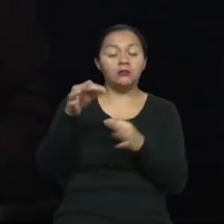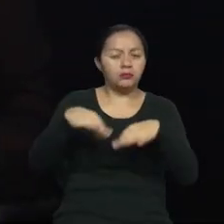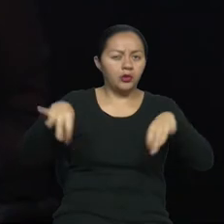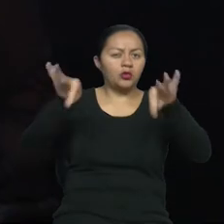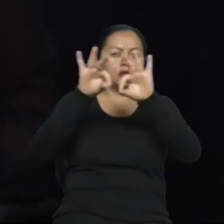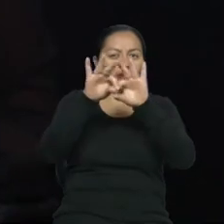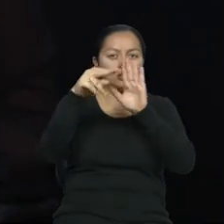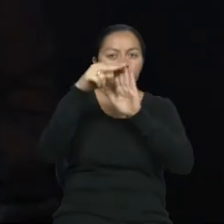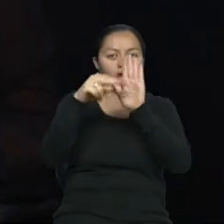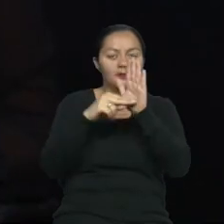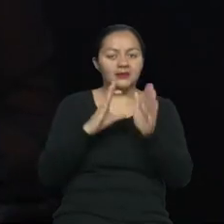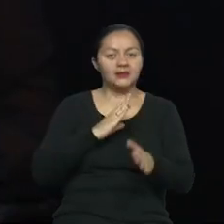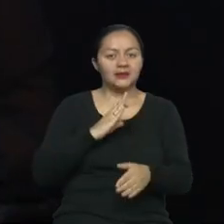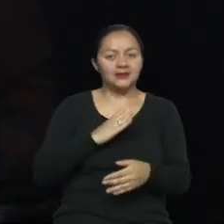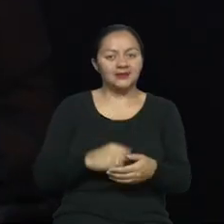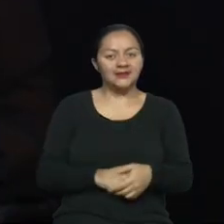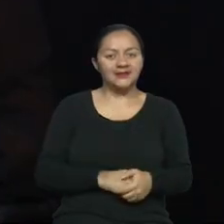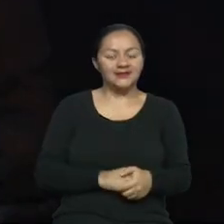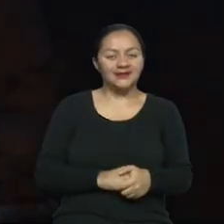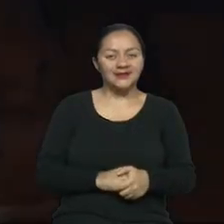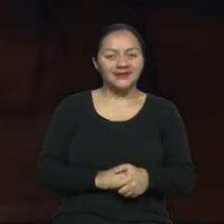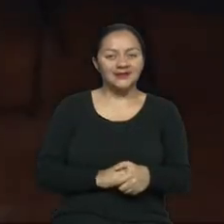inaccesibilidad. Regresamos después del corte.